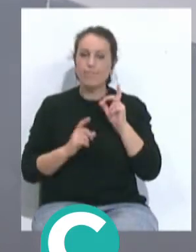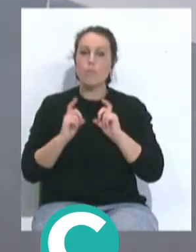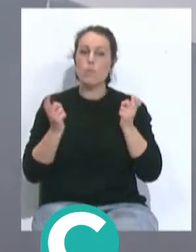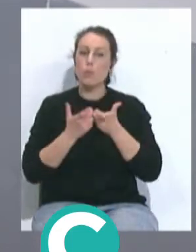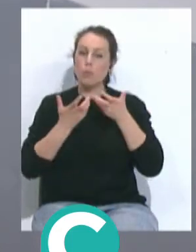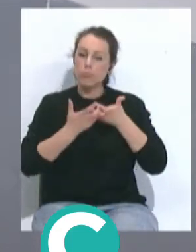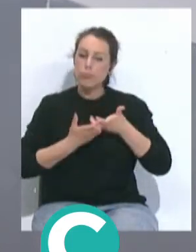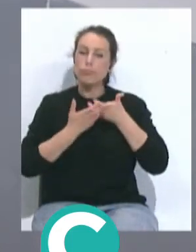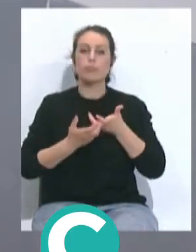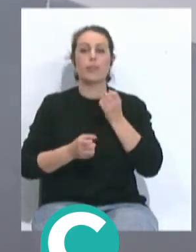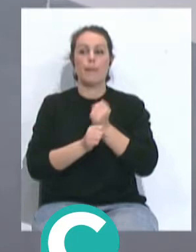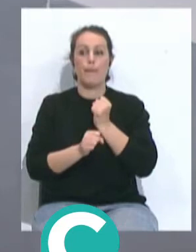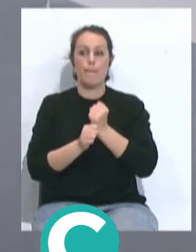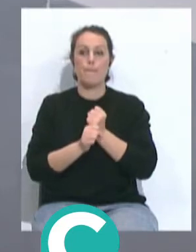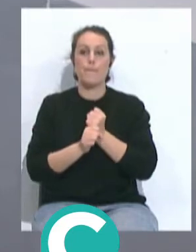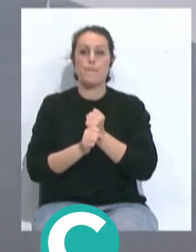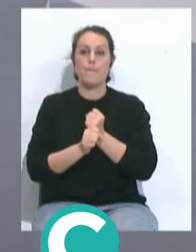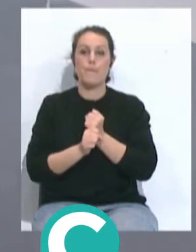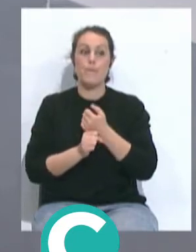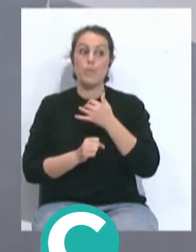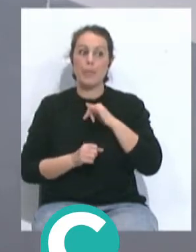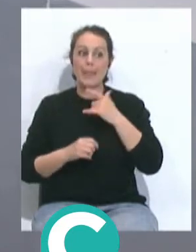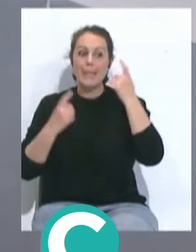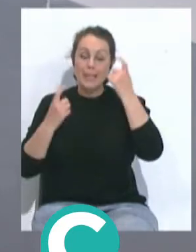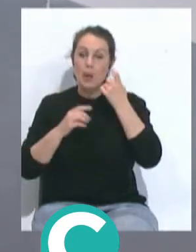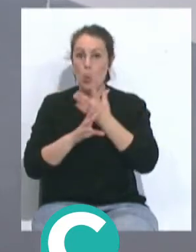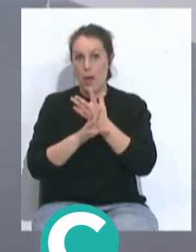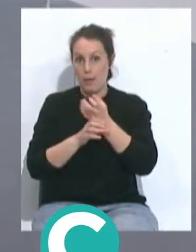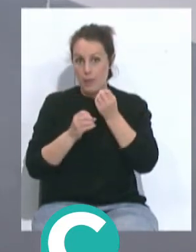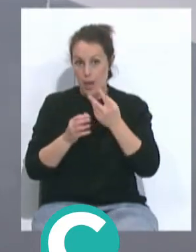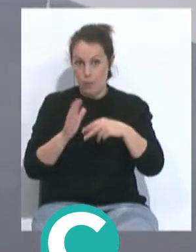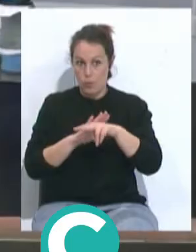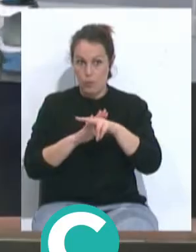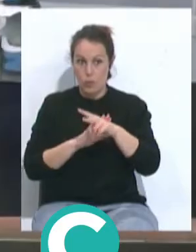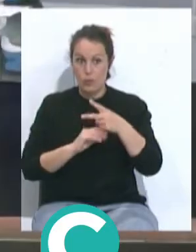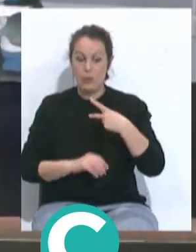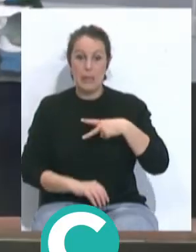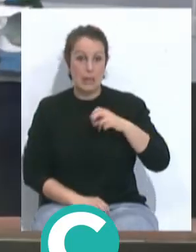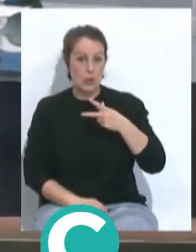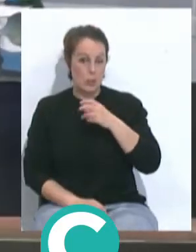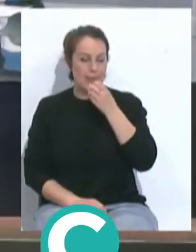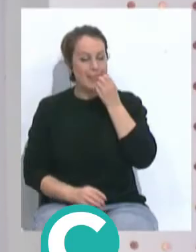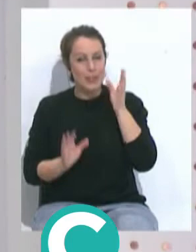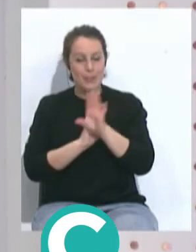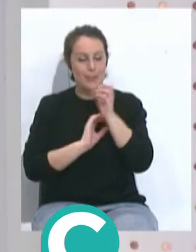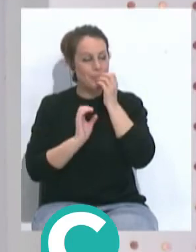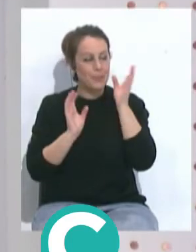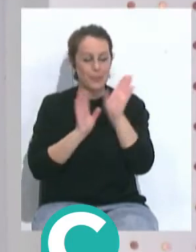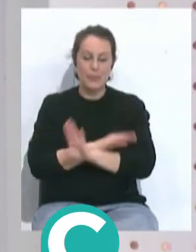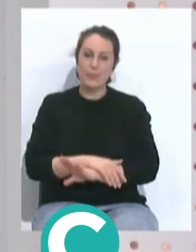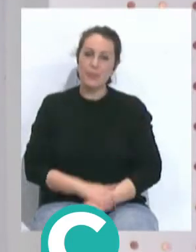que lucha, que trabaja y que intenta jugar bien al fútbol. Don Nacho Limón, muy buenas noches. Buenas noches, Hugo. Bueno,